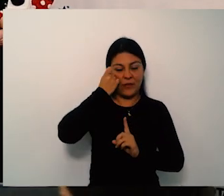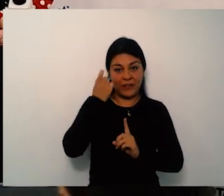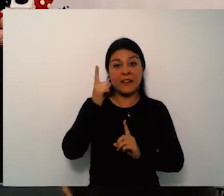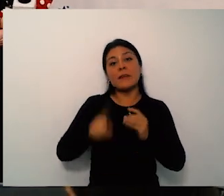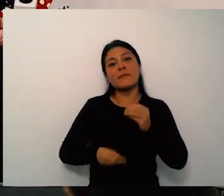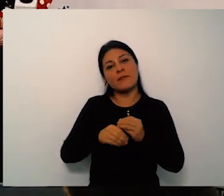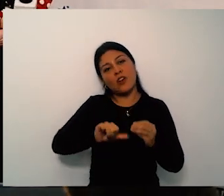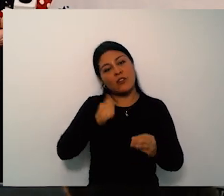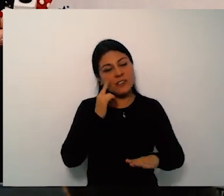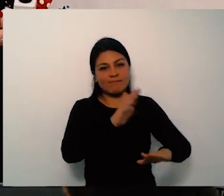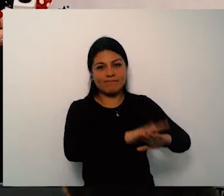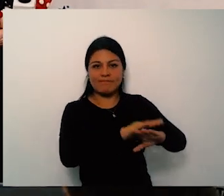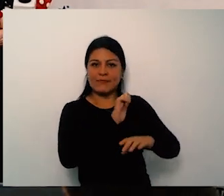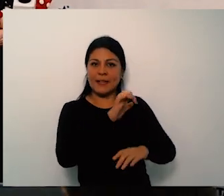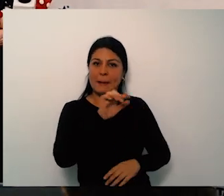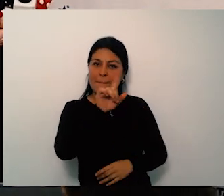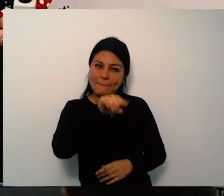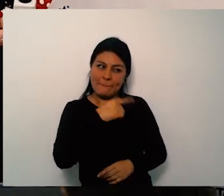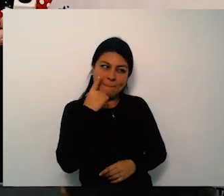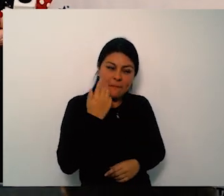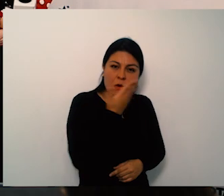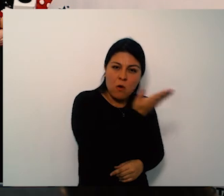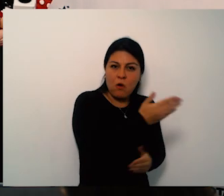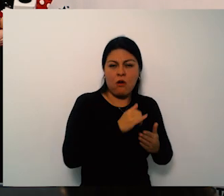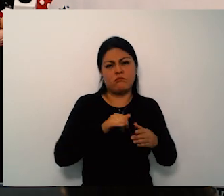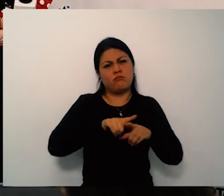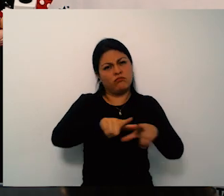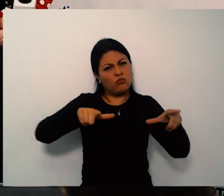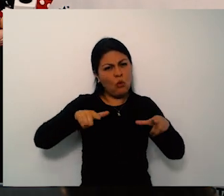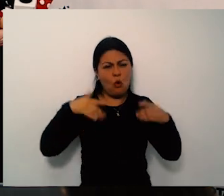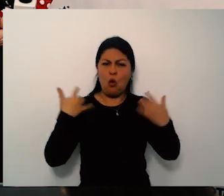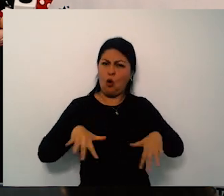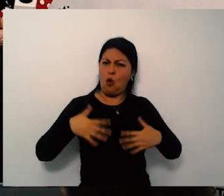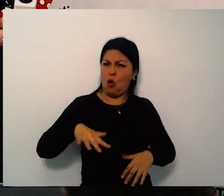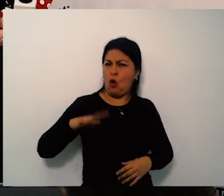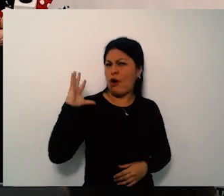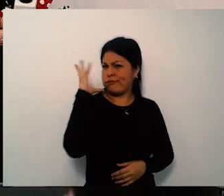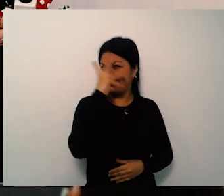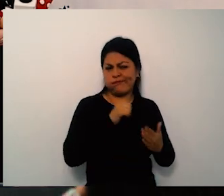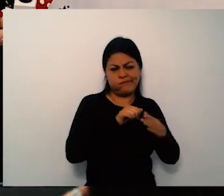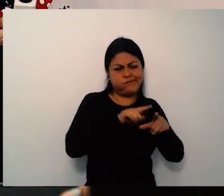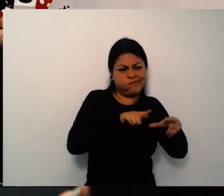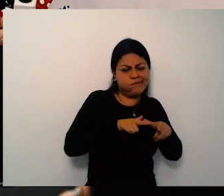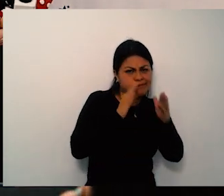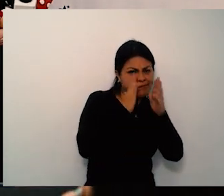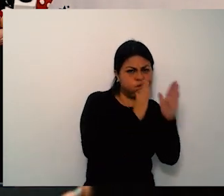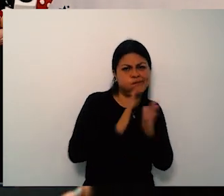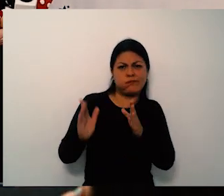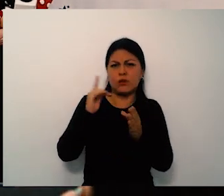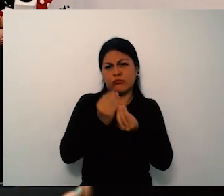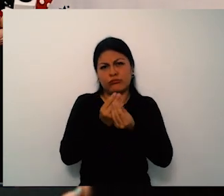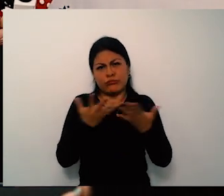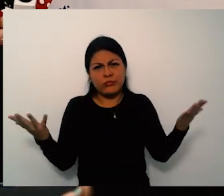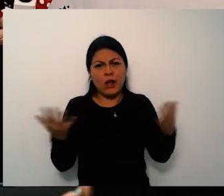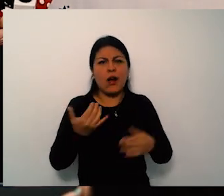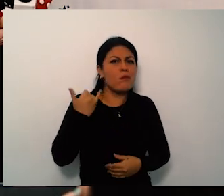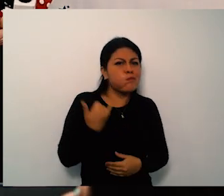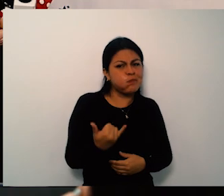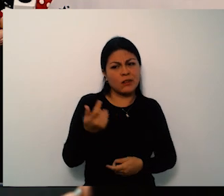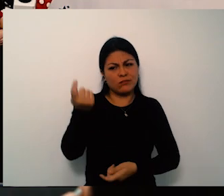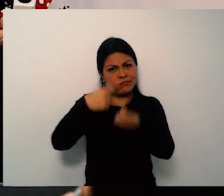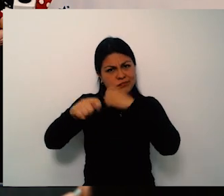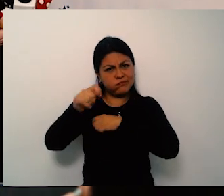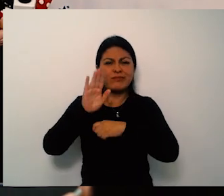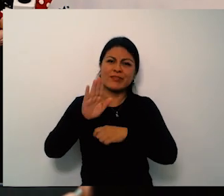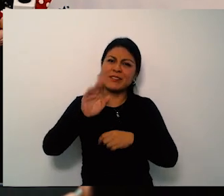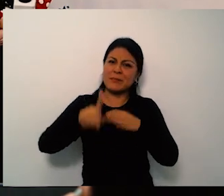lograr permanecer con las tres ambulancias permanentemente allá vamos a analizarlo no es tan fácil de tener una ambulancia dado